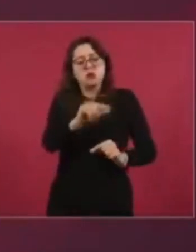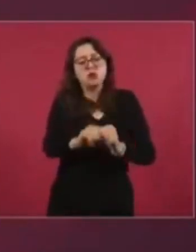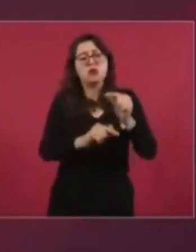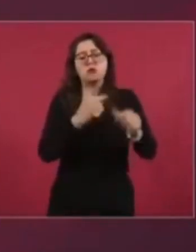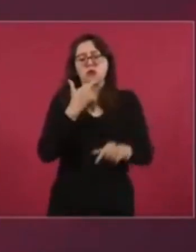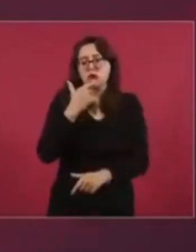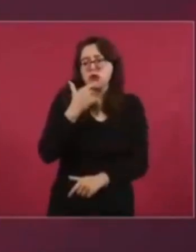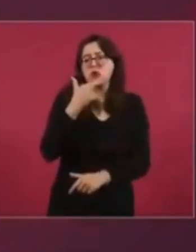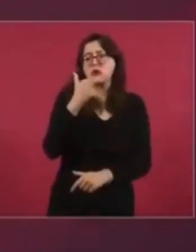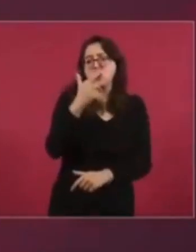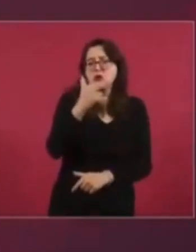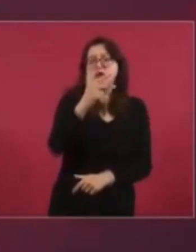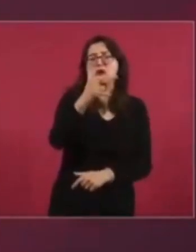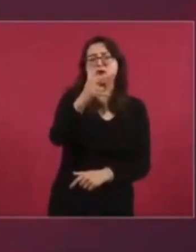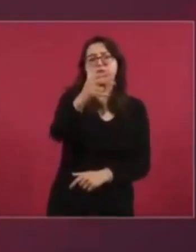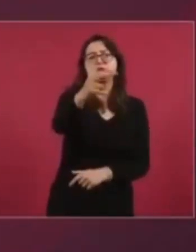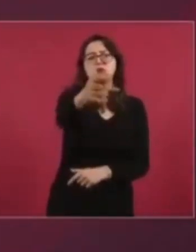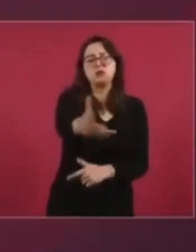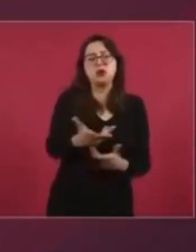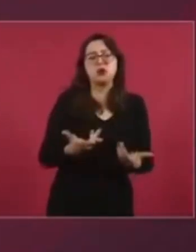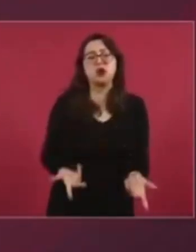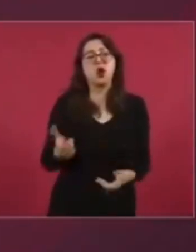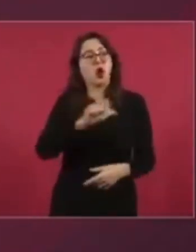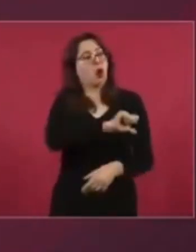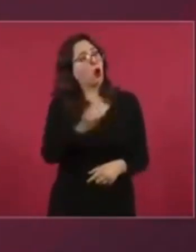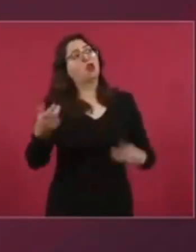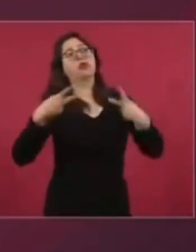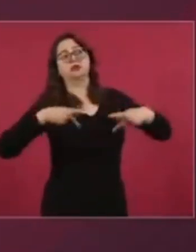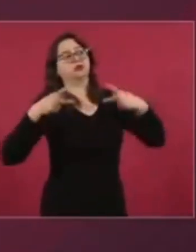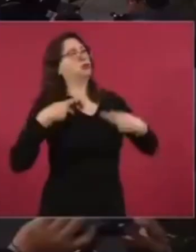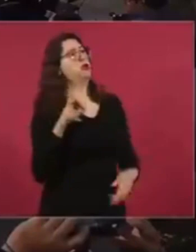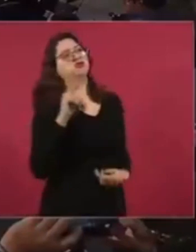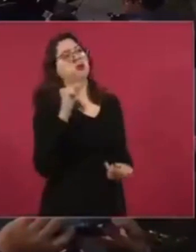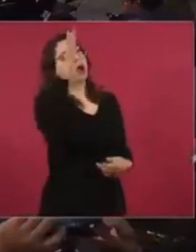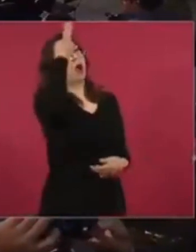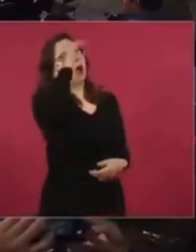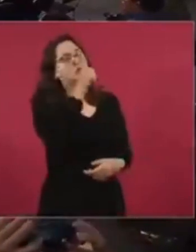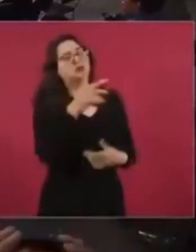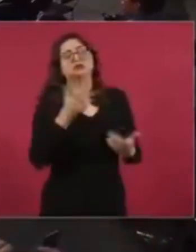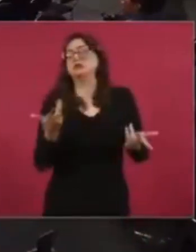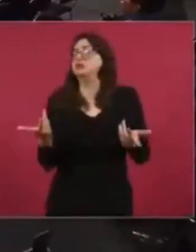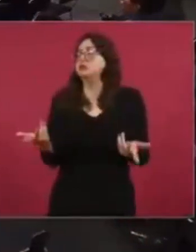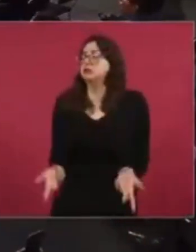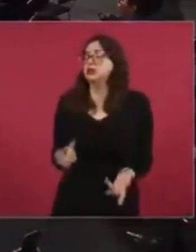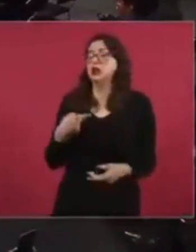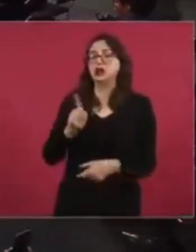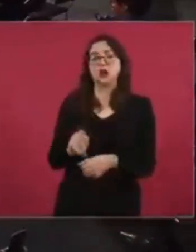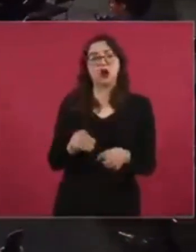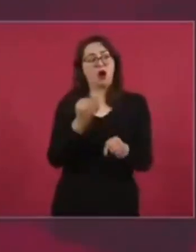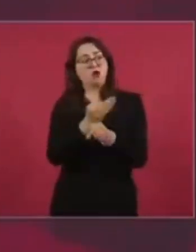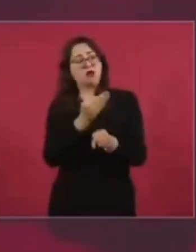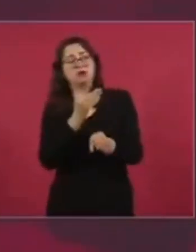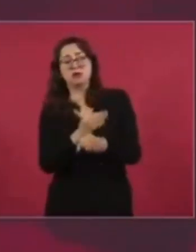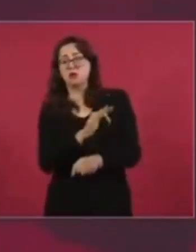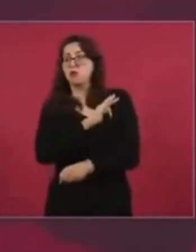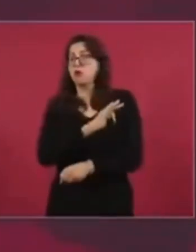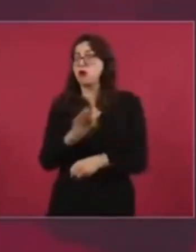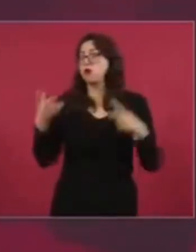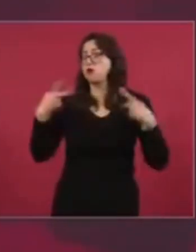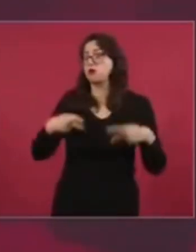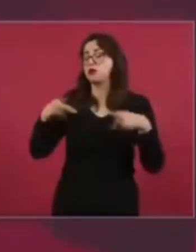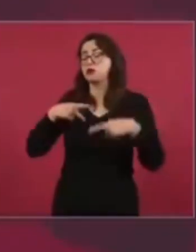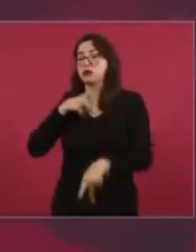y otros afines de usted no hay ninguna encuesta ni las que hacen nuestros